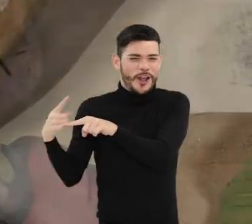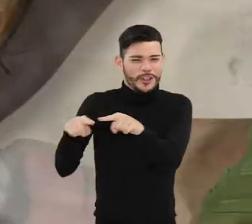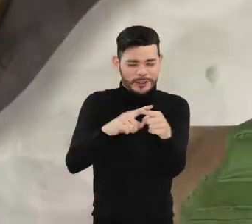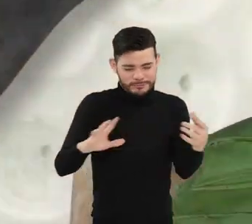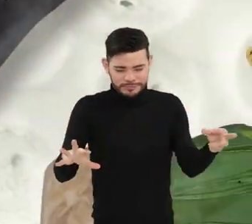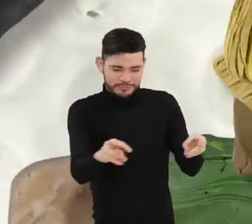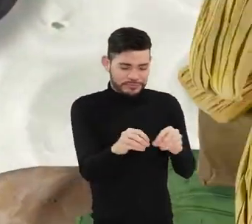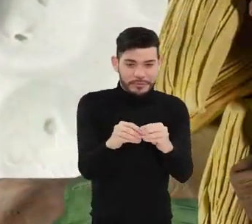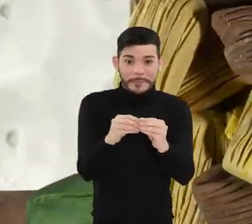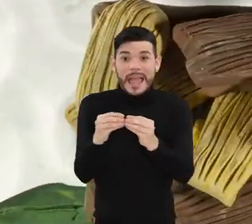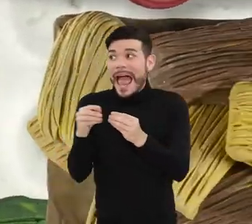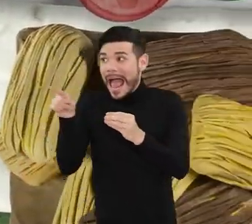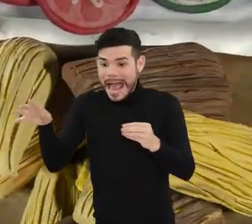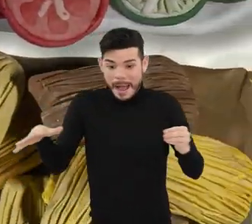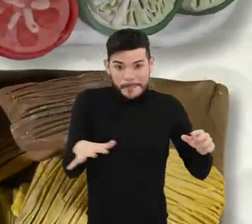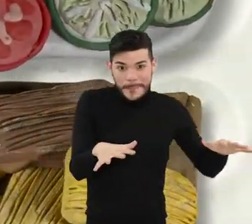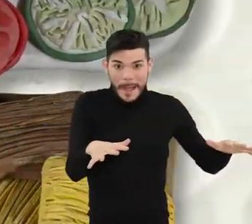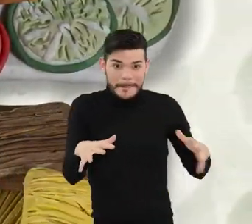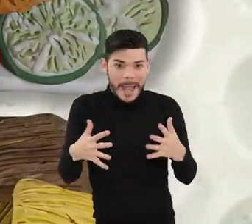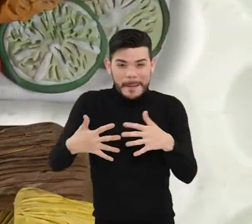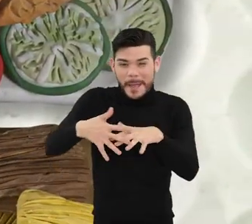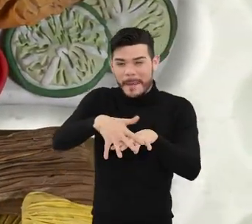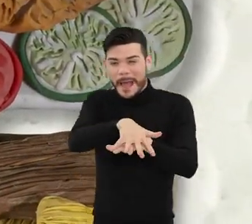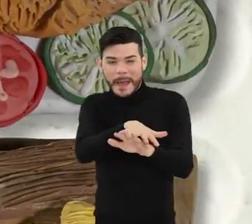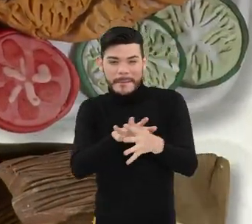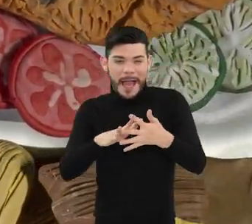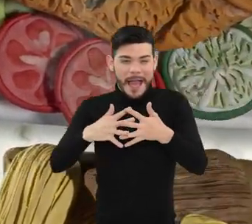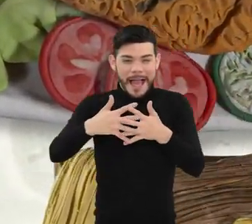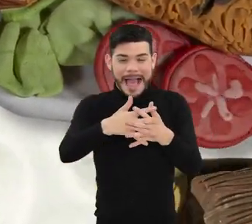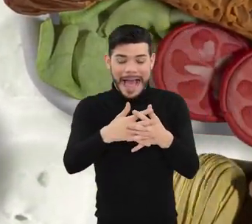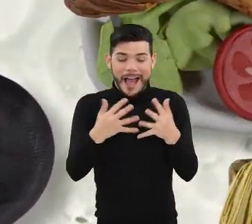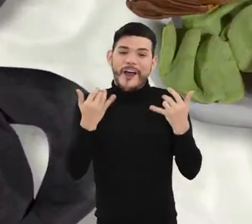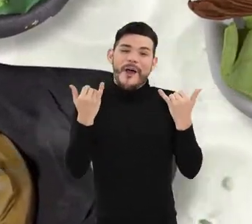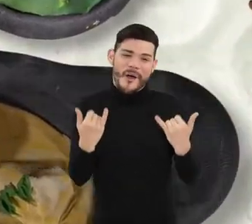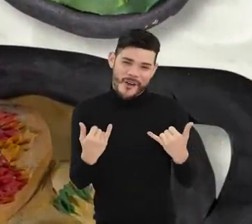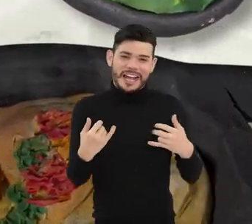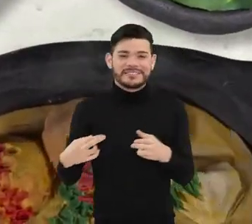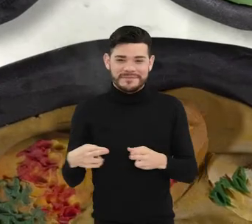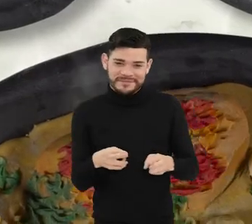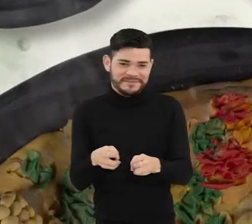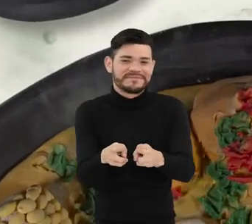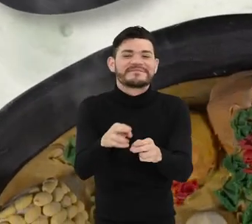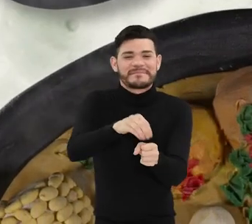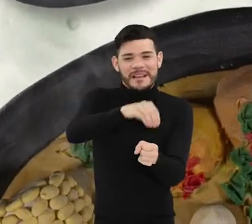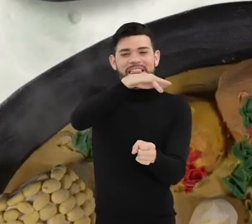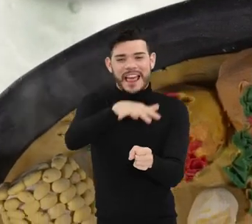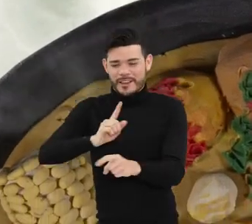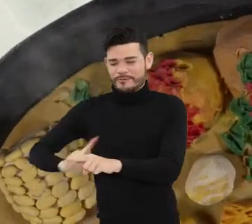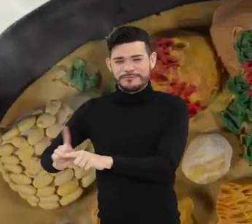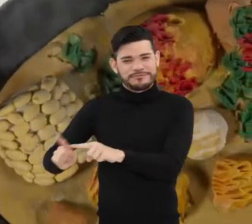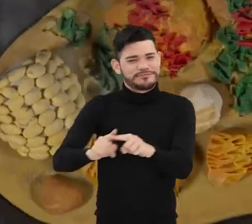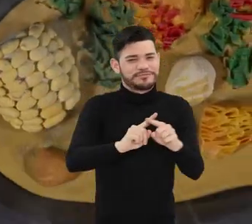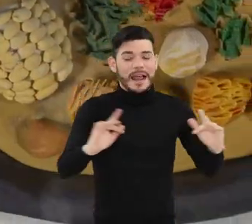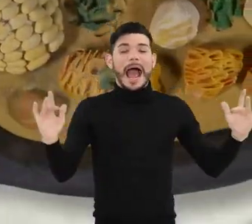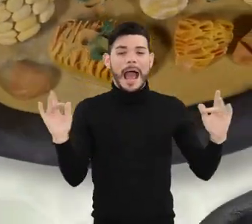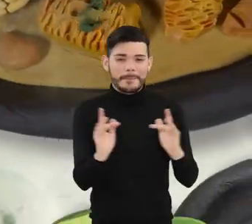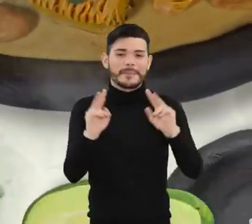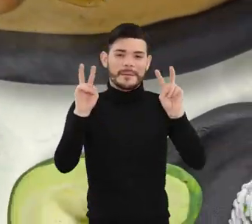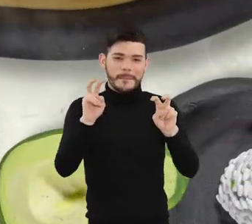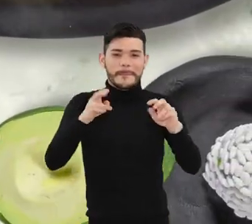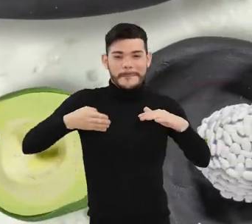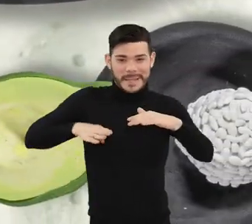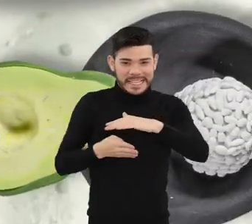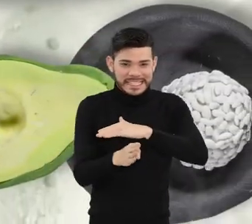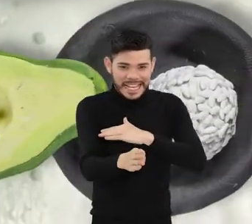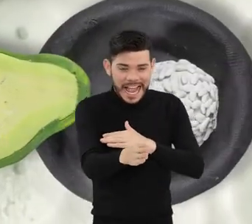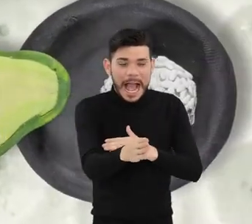Esta mezcla de saberes ancestrales cobra vida hoy a todo lo largo del río Magdalena, en diversas preparaciones a base de pescado